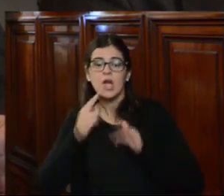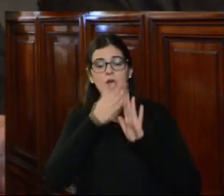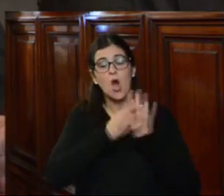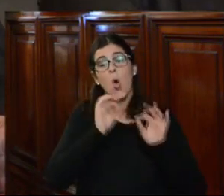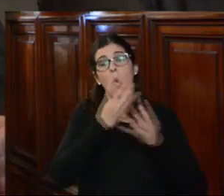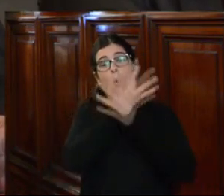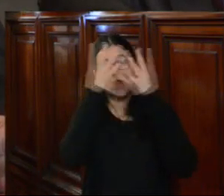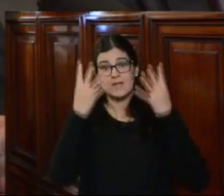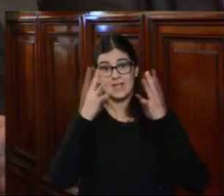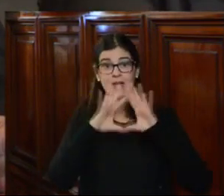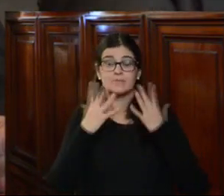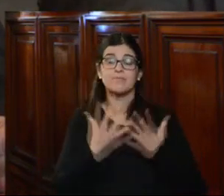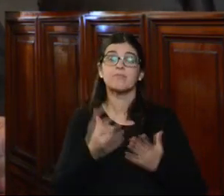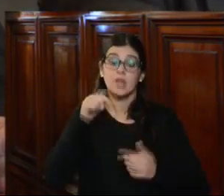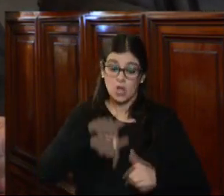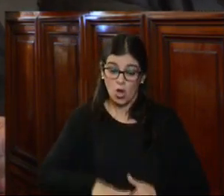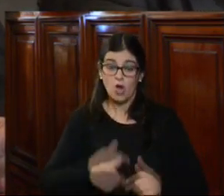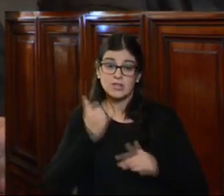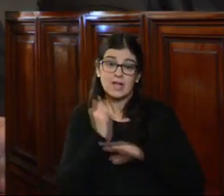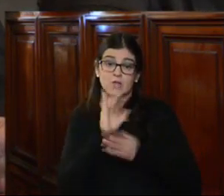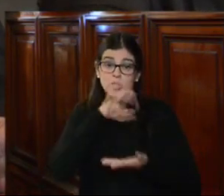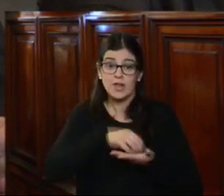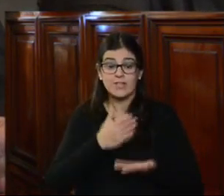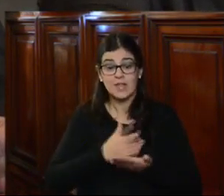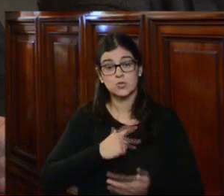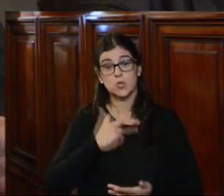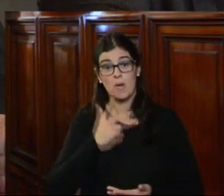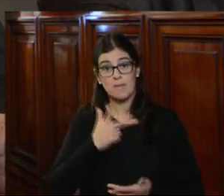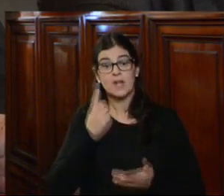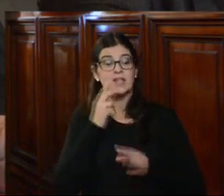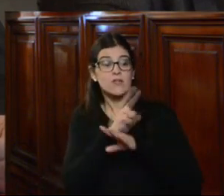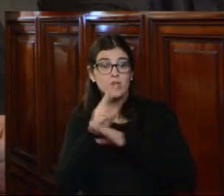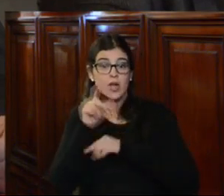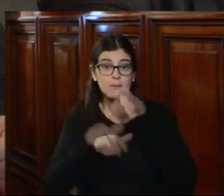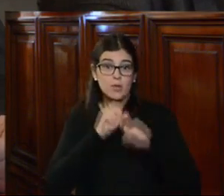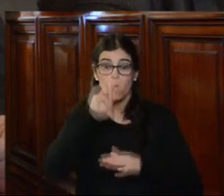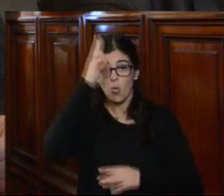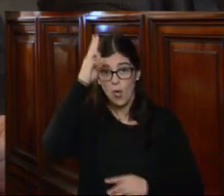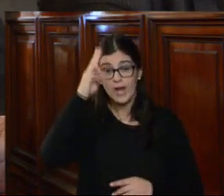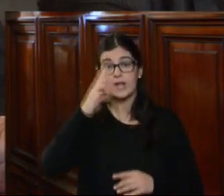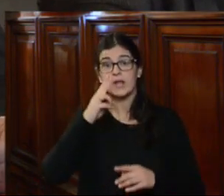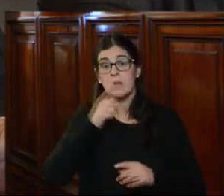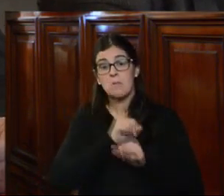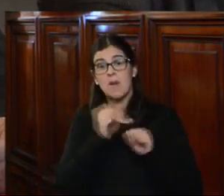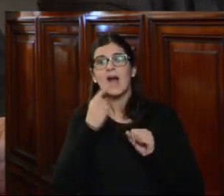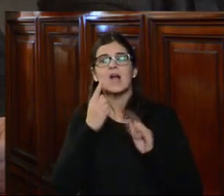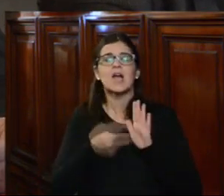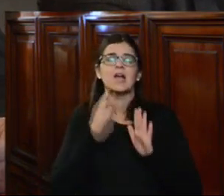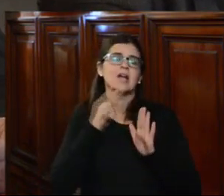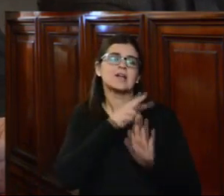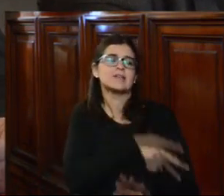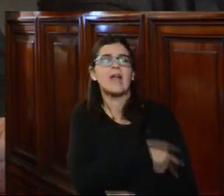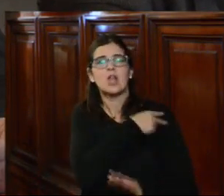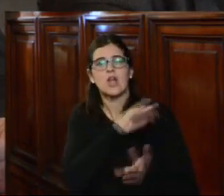y llevó a que hoy la Institución Nacional de Derechos Humanos y Defensoría del Pueblo de Uruguay ostente la categoría A